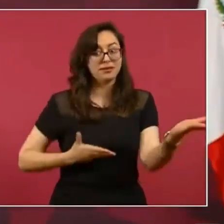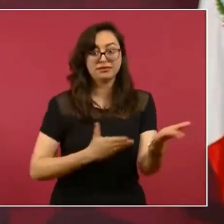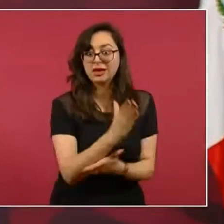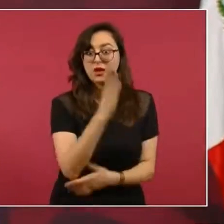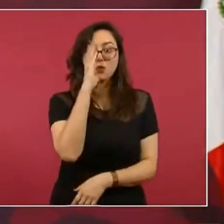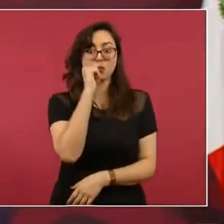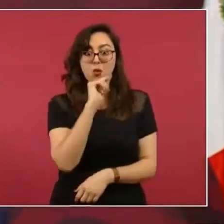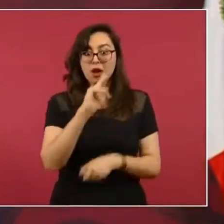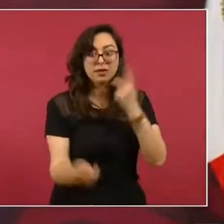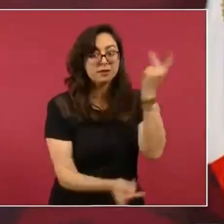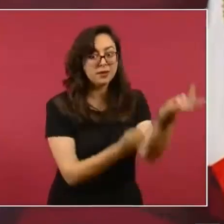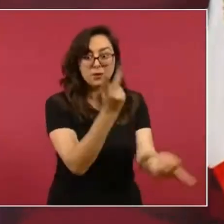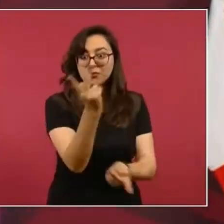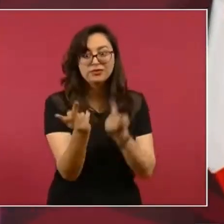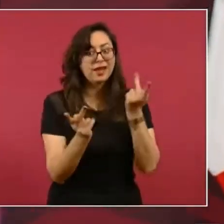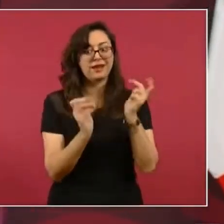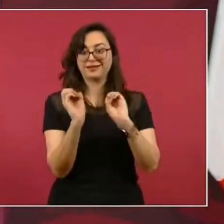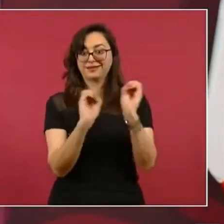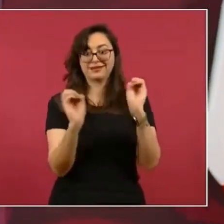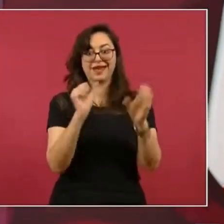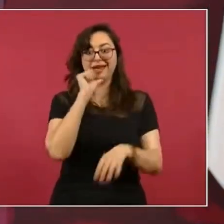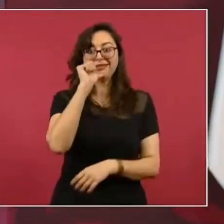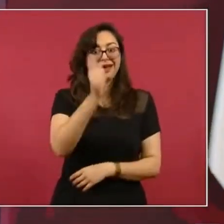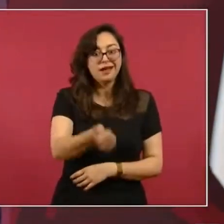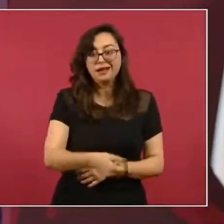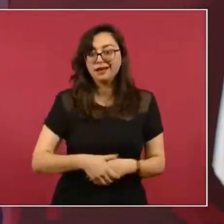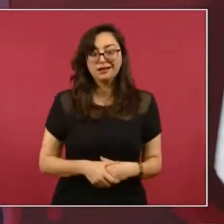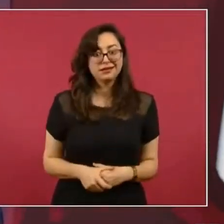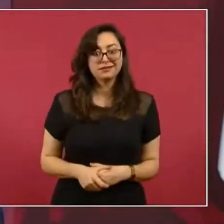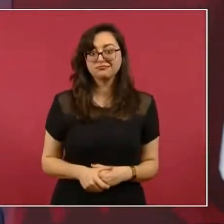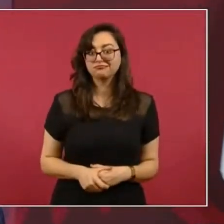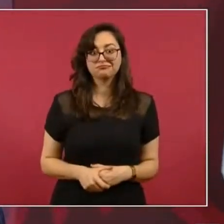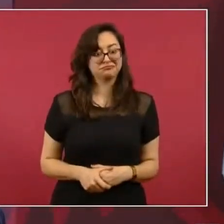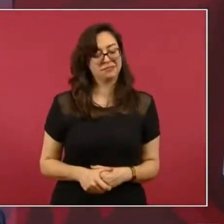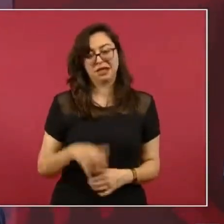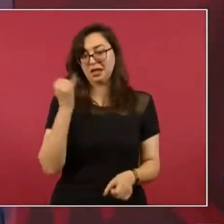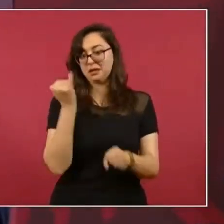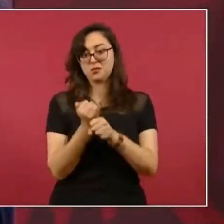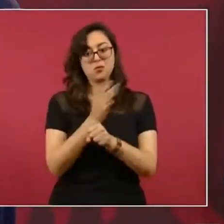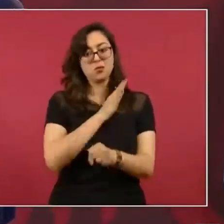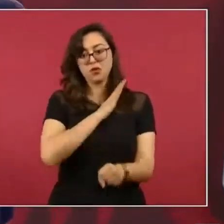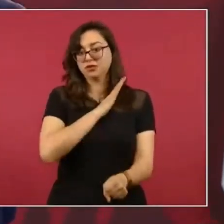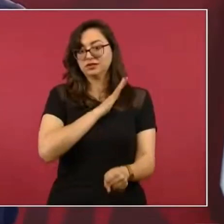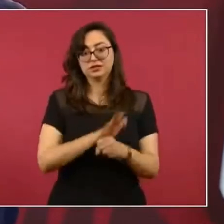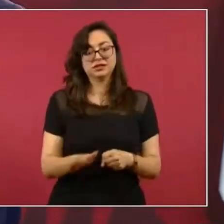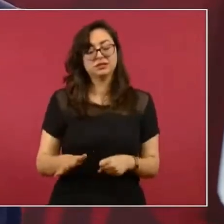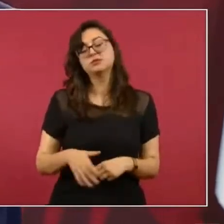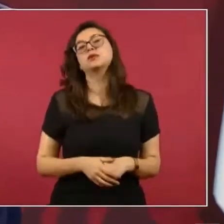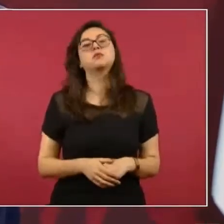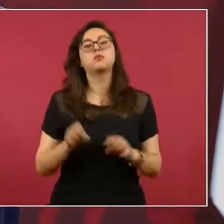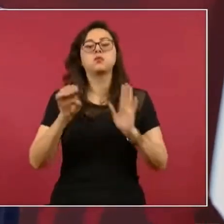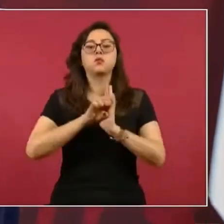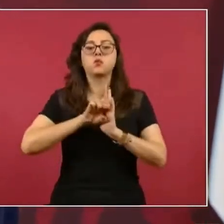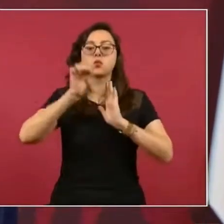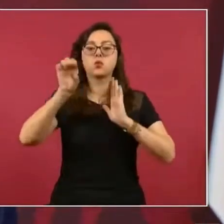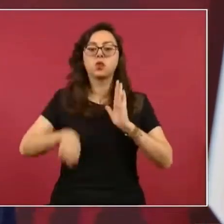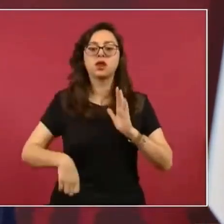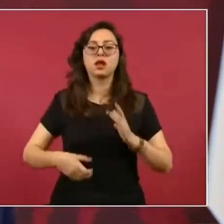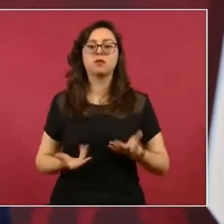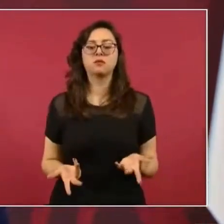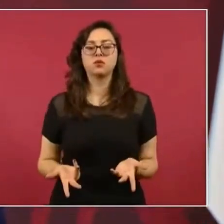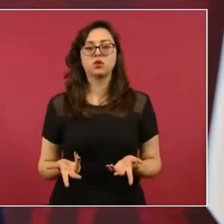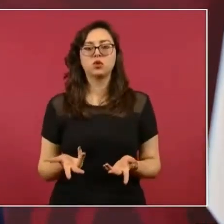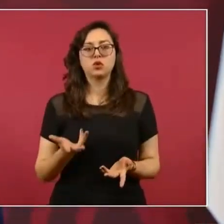Yo no puedo tomar la decisión, por ejemplo, de que haya